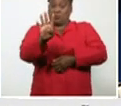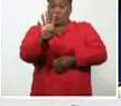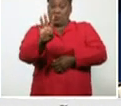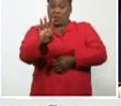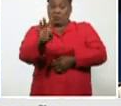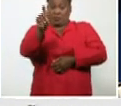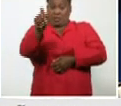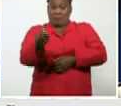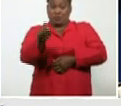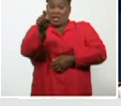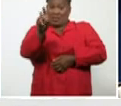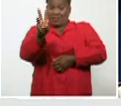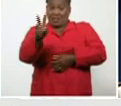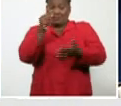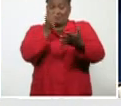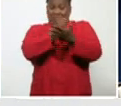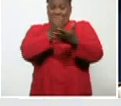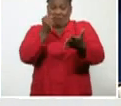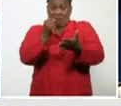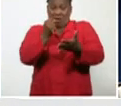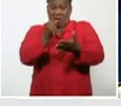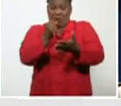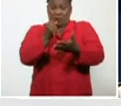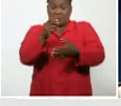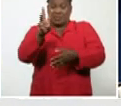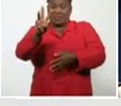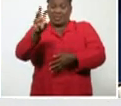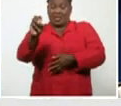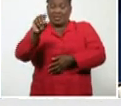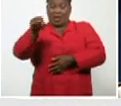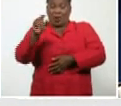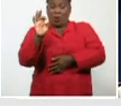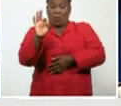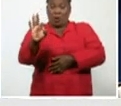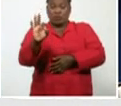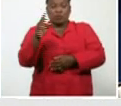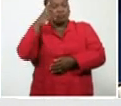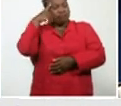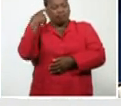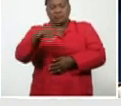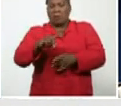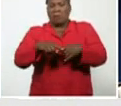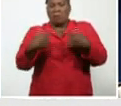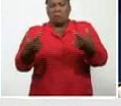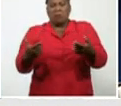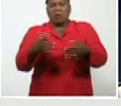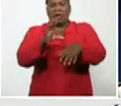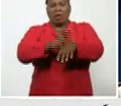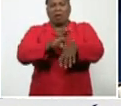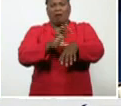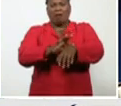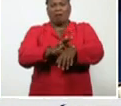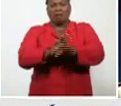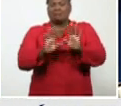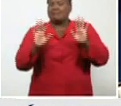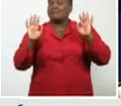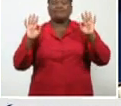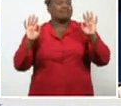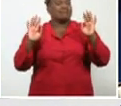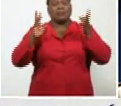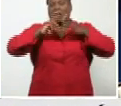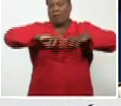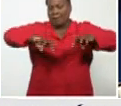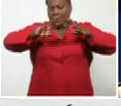confirmados, o 30,8%, no se precisa la fuente de infección. Se investiga, se